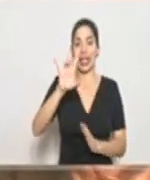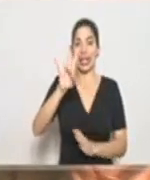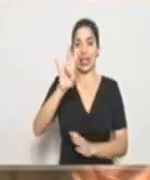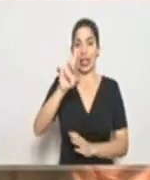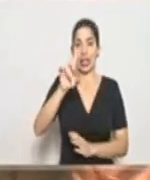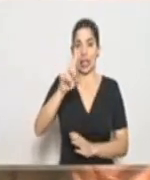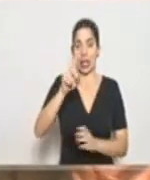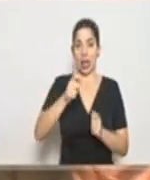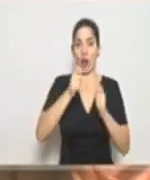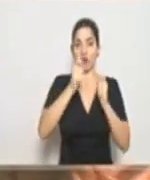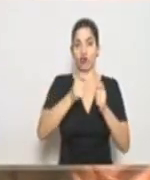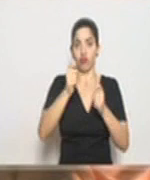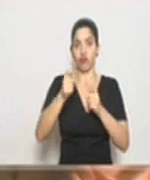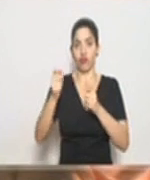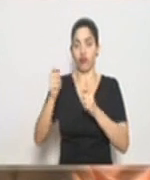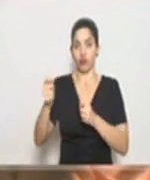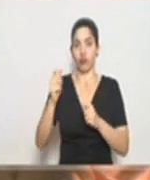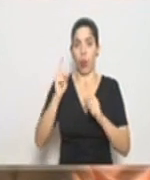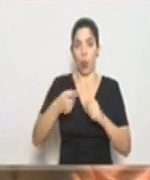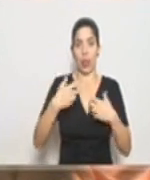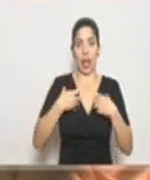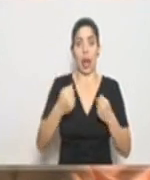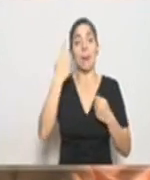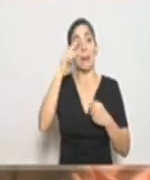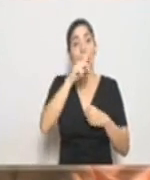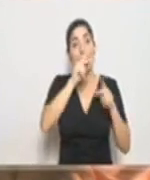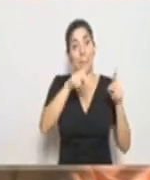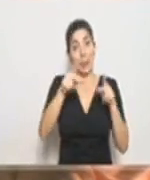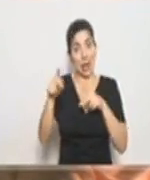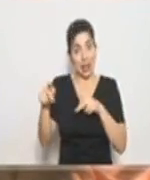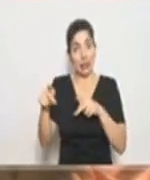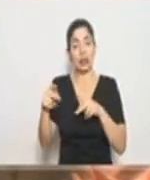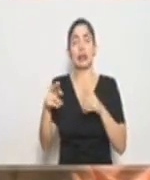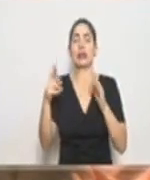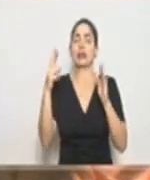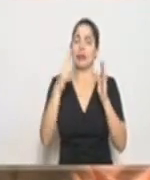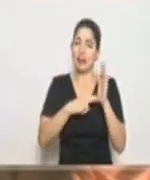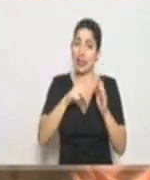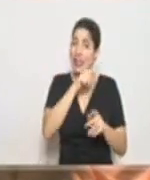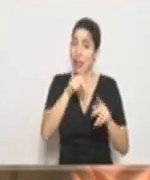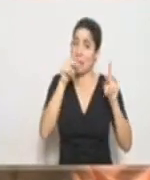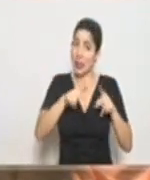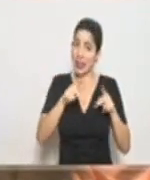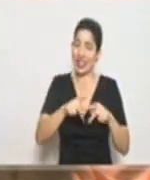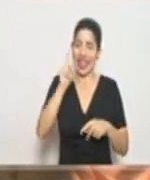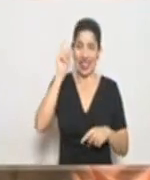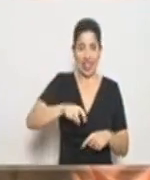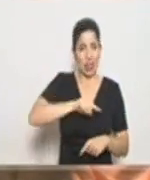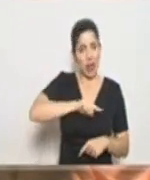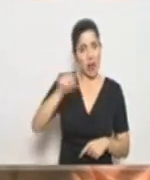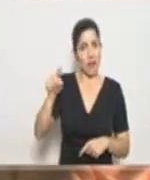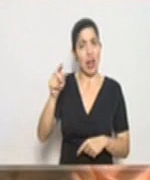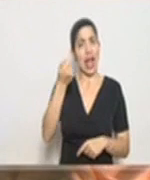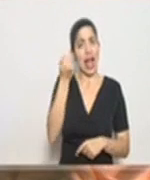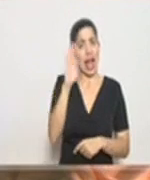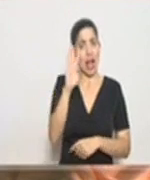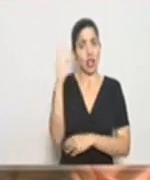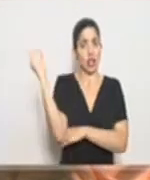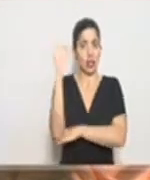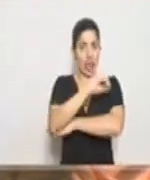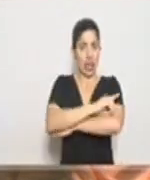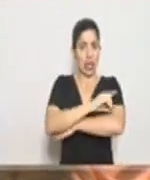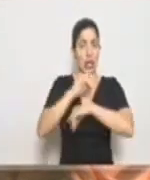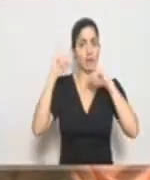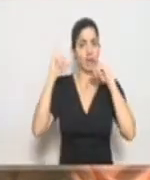órdenes sanitarias para que estas personas, reiteramos y repetimos, deben ir los 14 días a